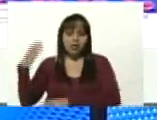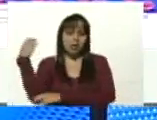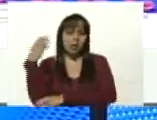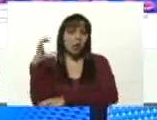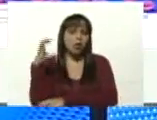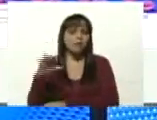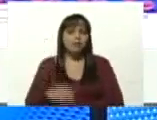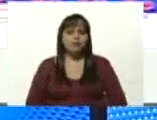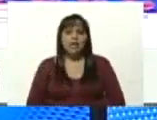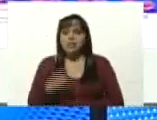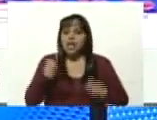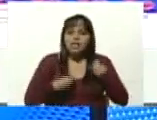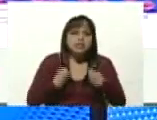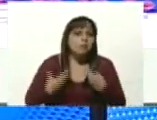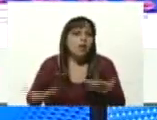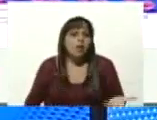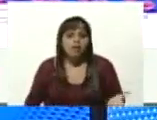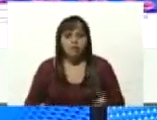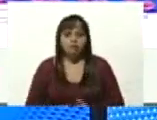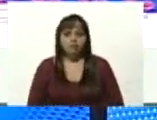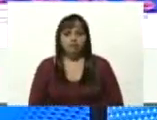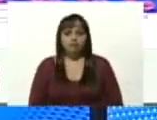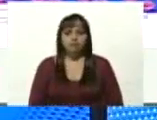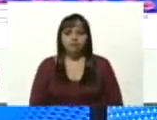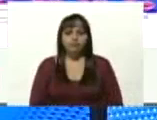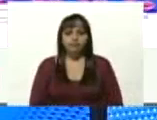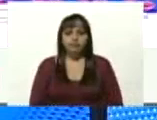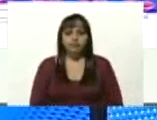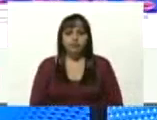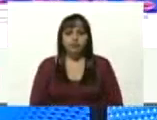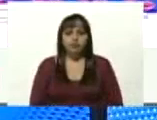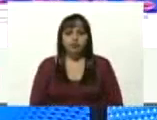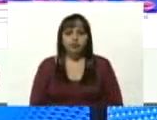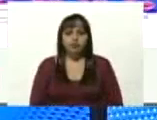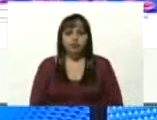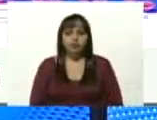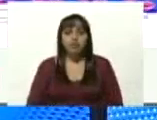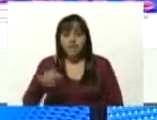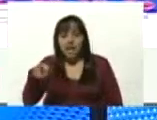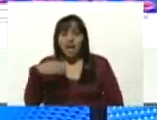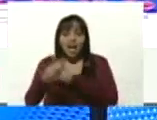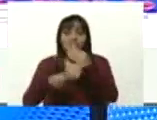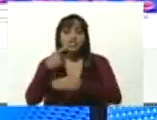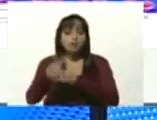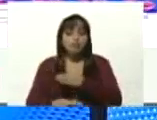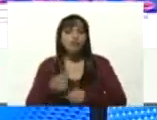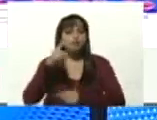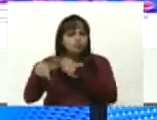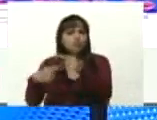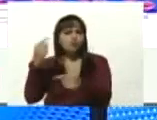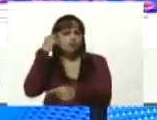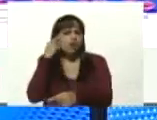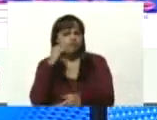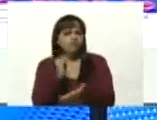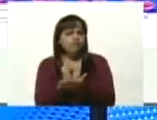desesperado y el está preparando planes como ustedes van a ver en los próximos días